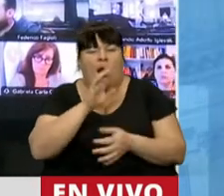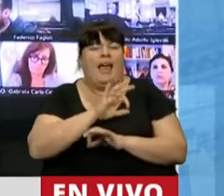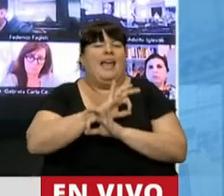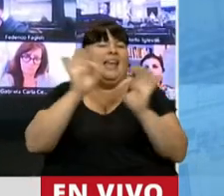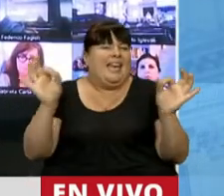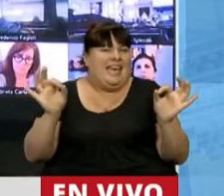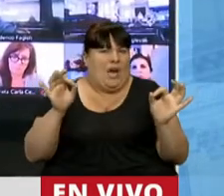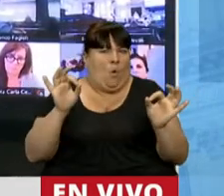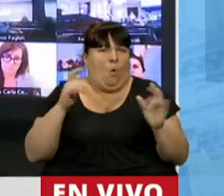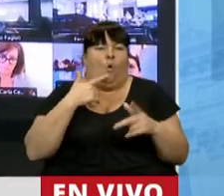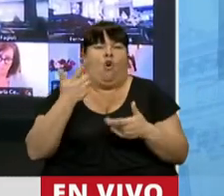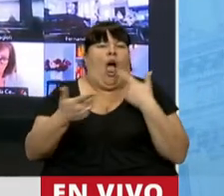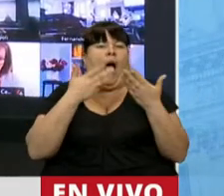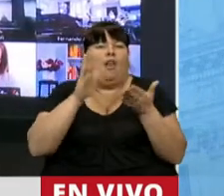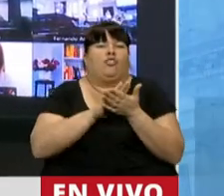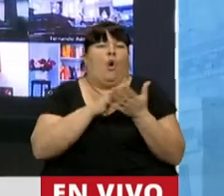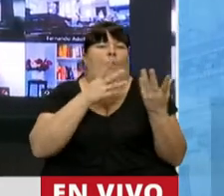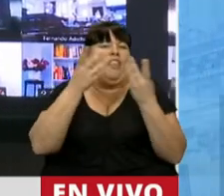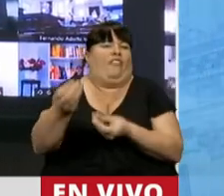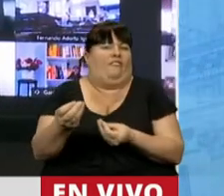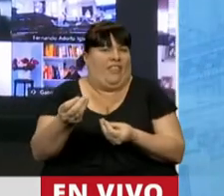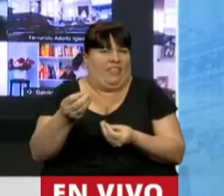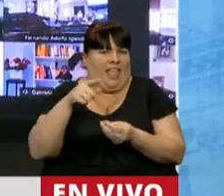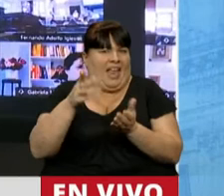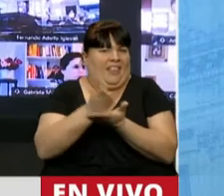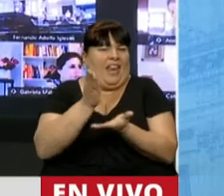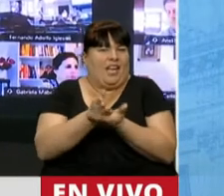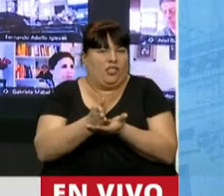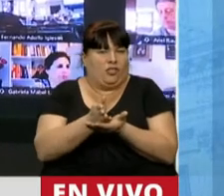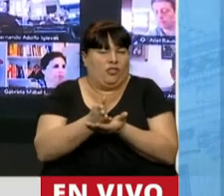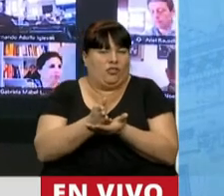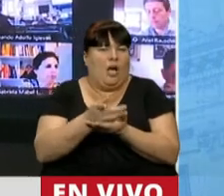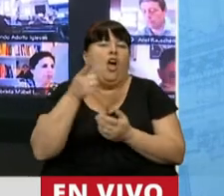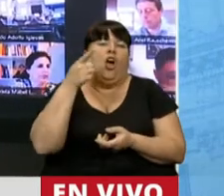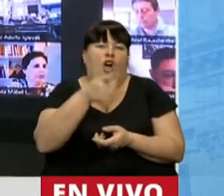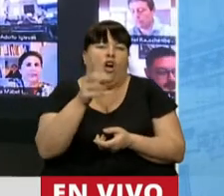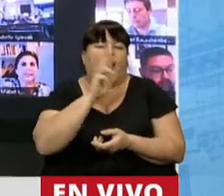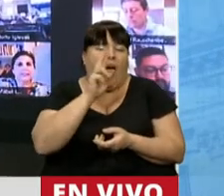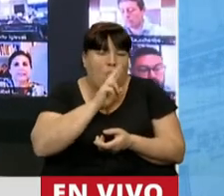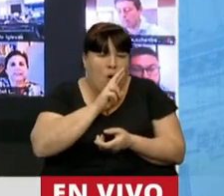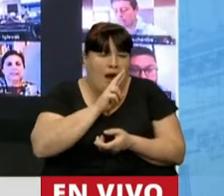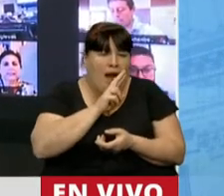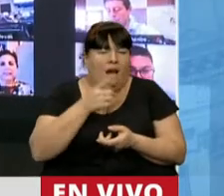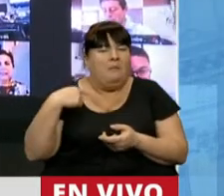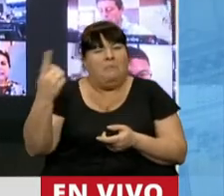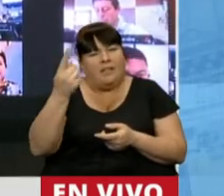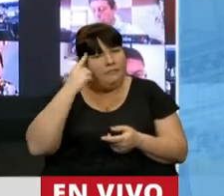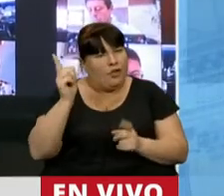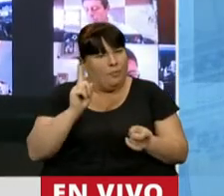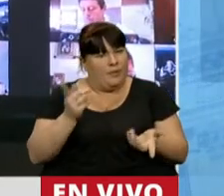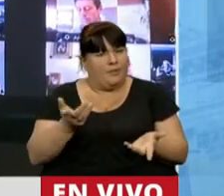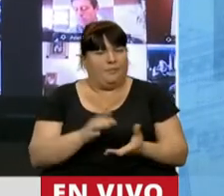momento ha sido puesta en manifiesto la defensa de estos derechos de atentar contra la mujer, no fueran tomados en cuenta.